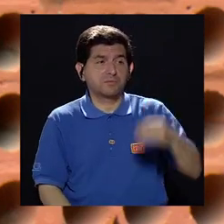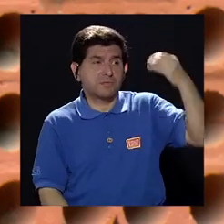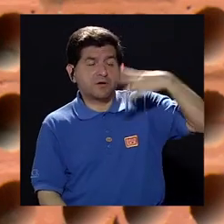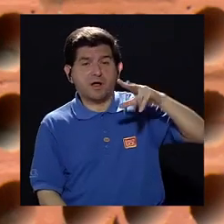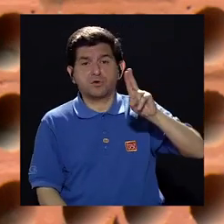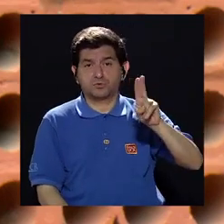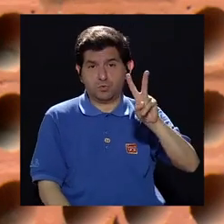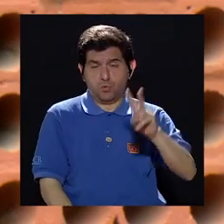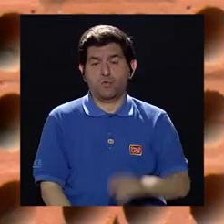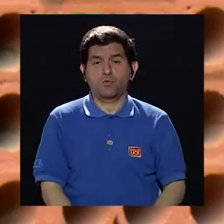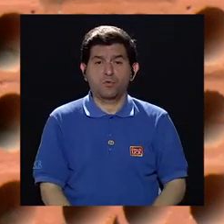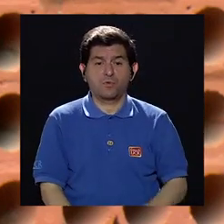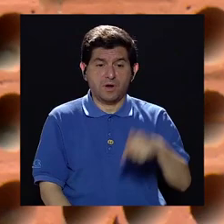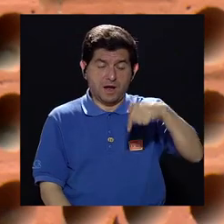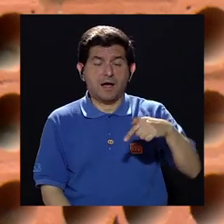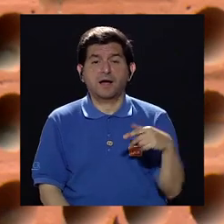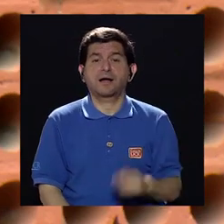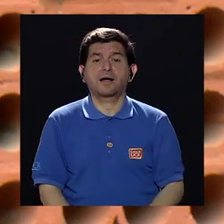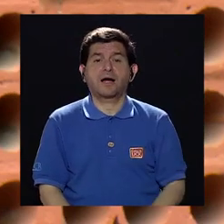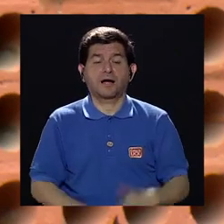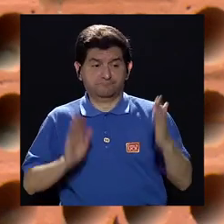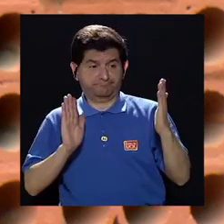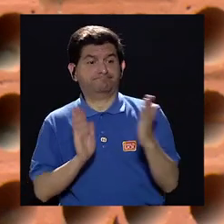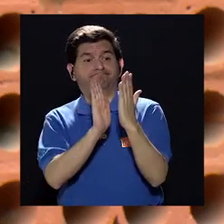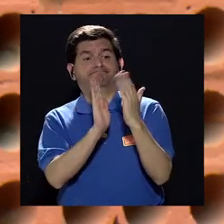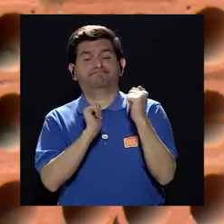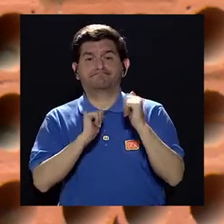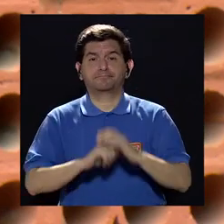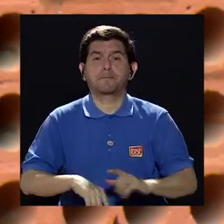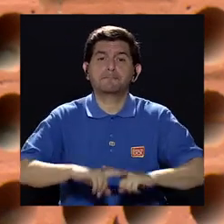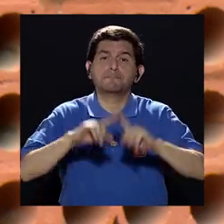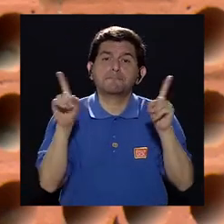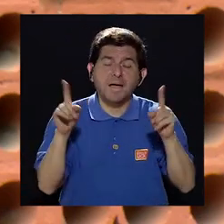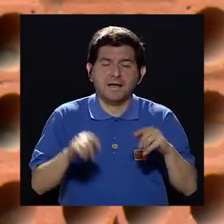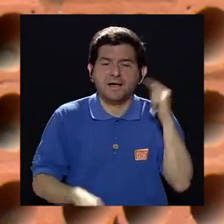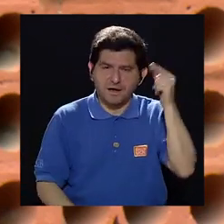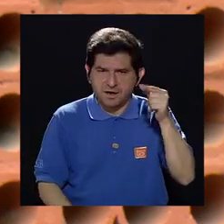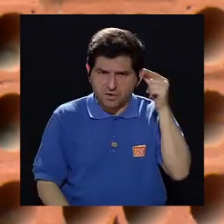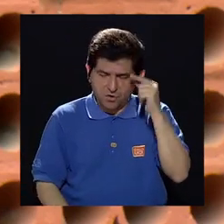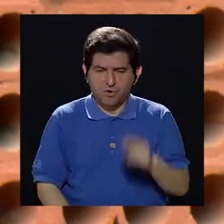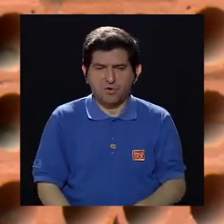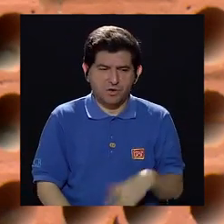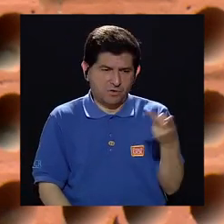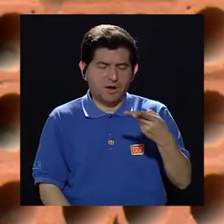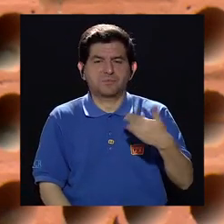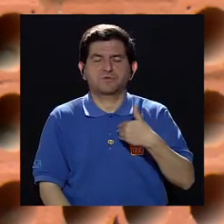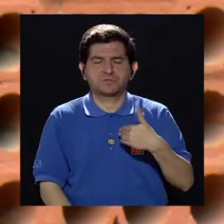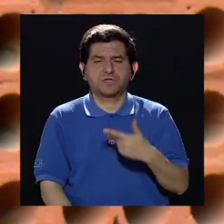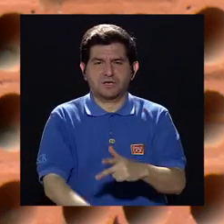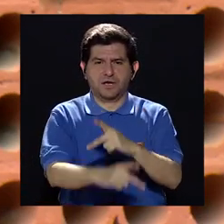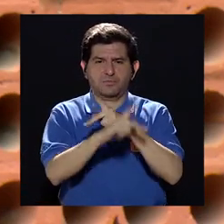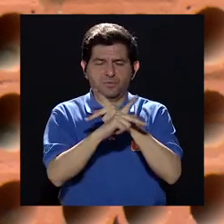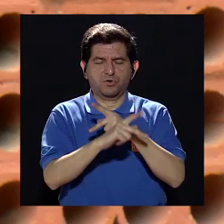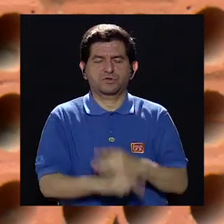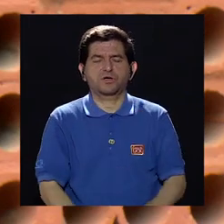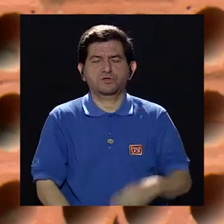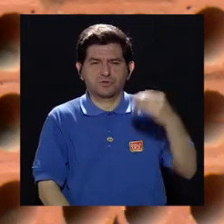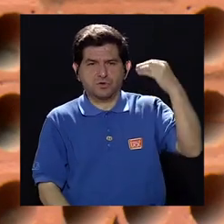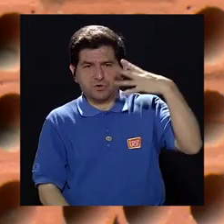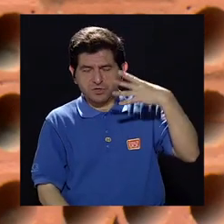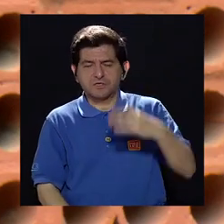ultravioleta donde estamos. Estamos expuestos a ella, pero evidentemente los dos tenemos protector solar